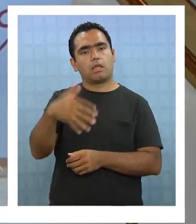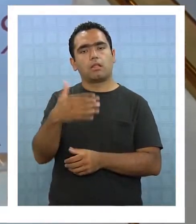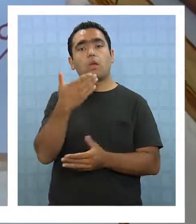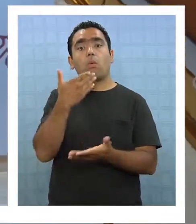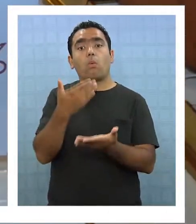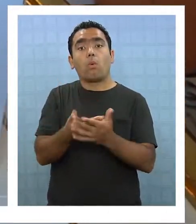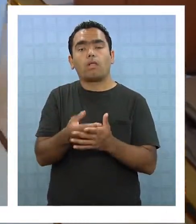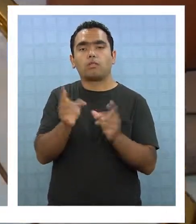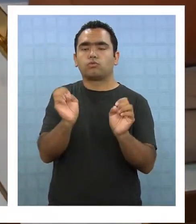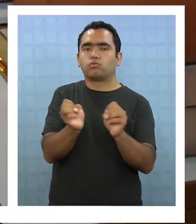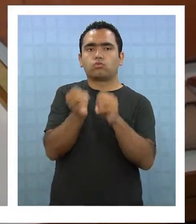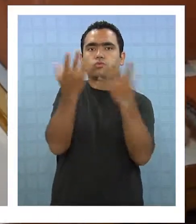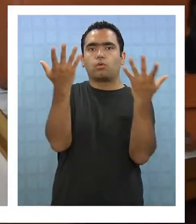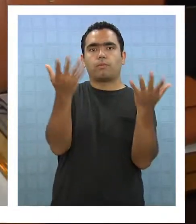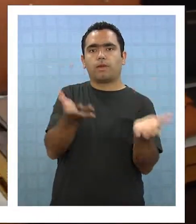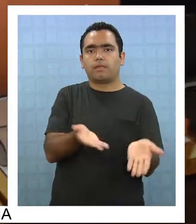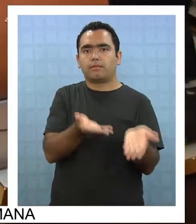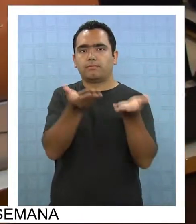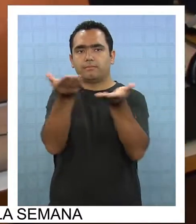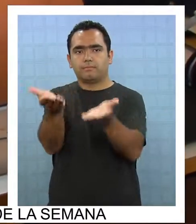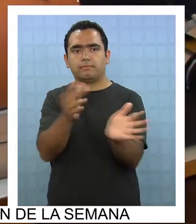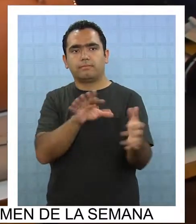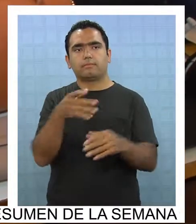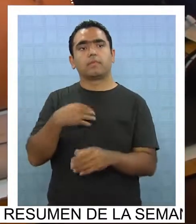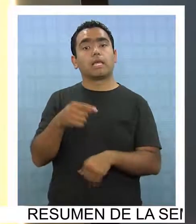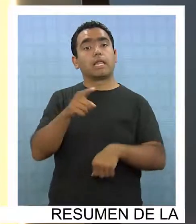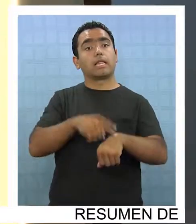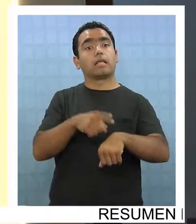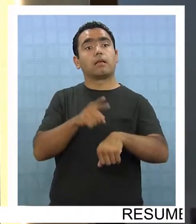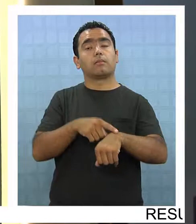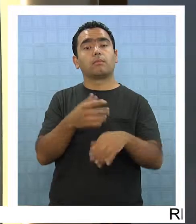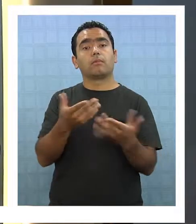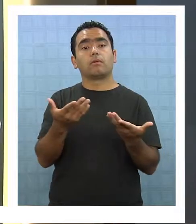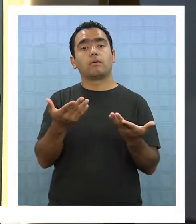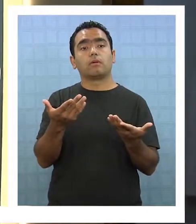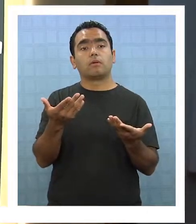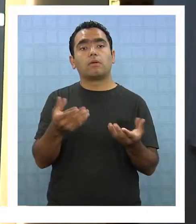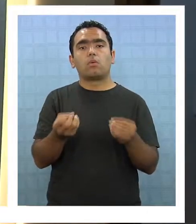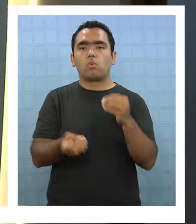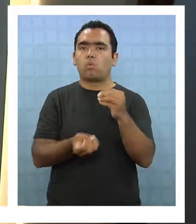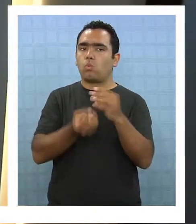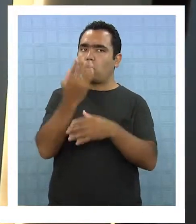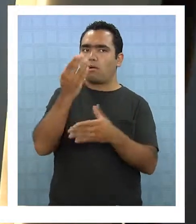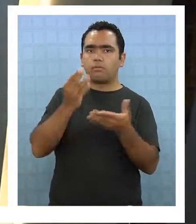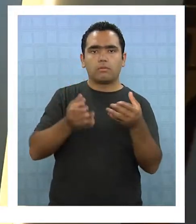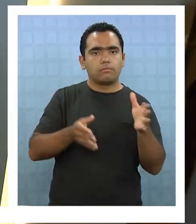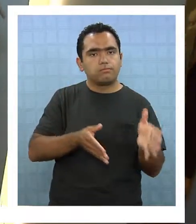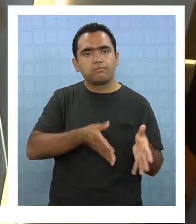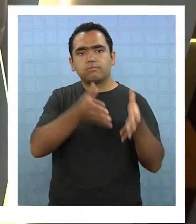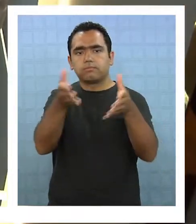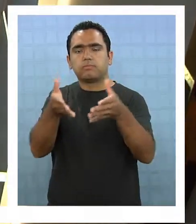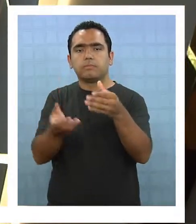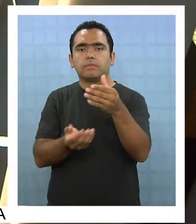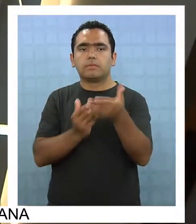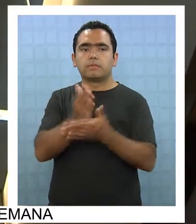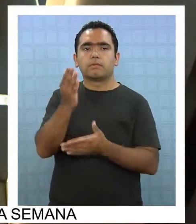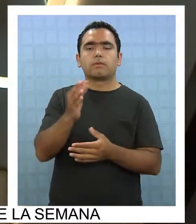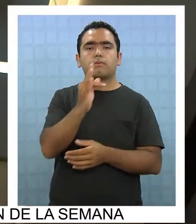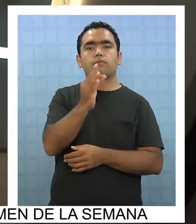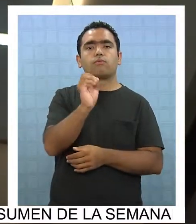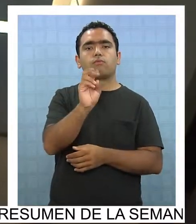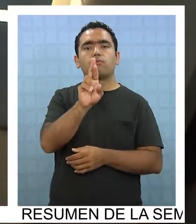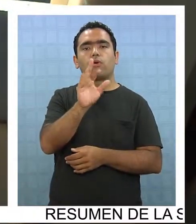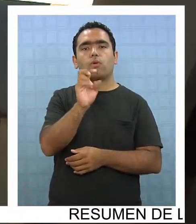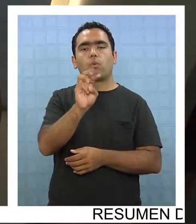se trata de sorprender con obsequios. En estos momentos estamos con el nuevo lanzamiento, que es la parte Fall